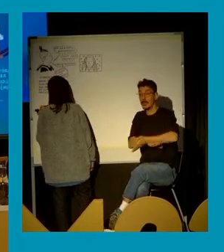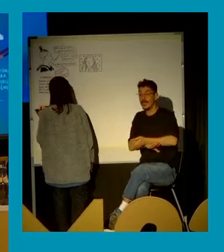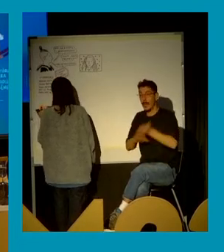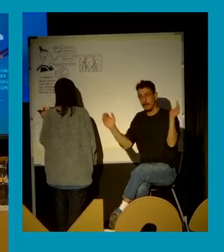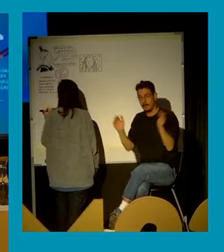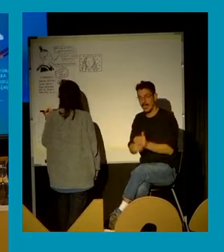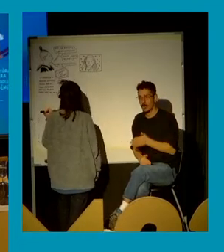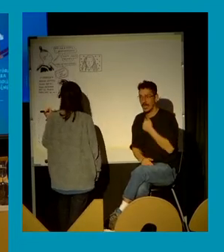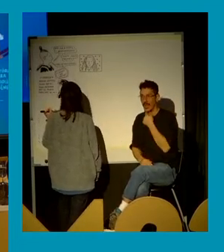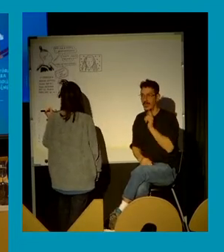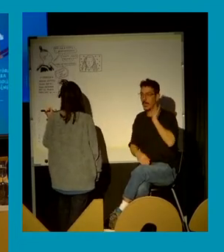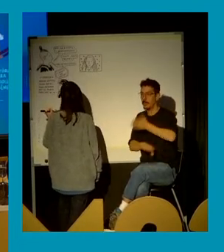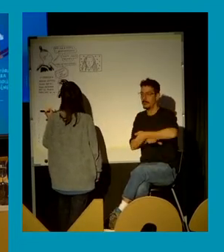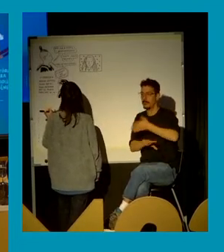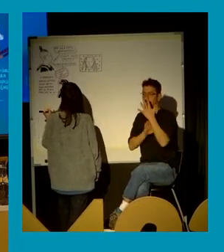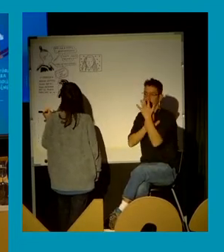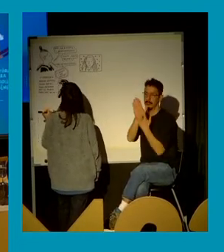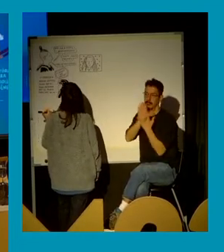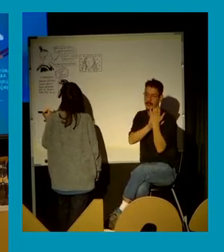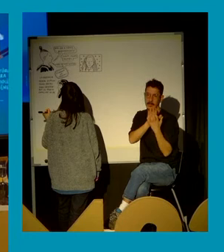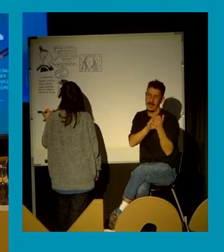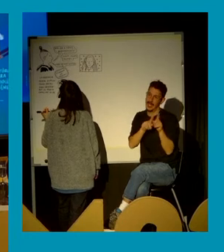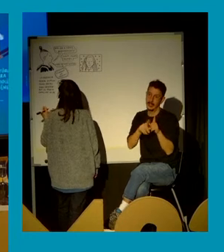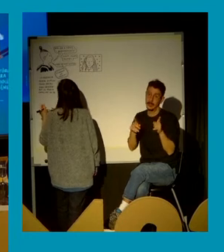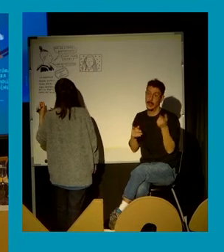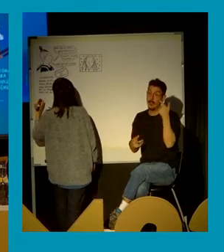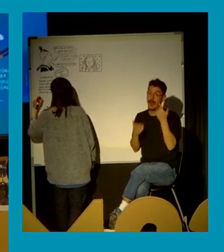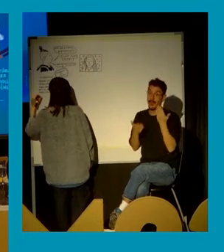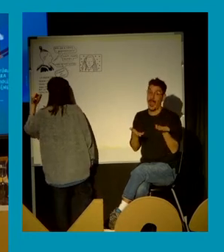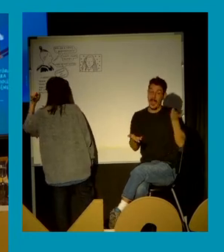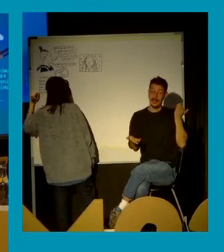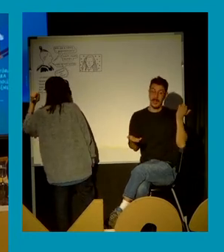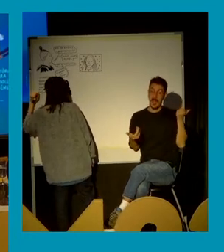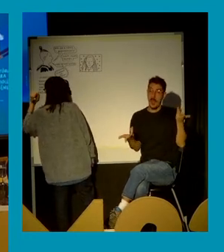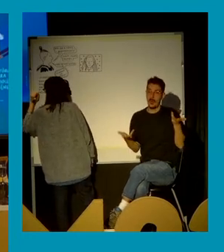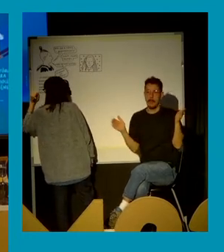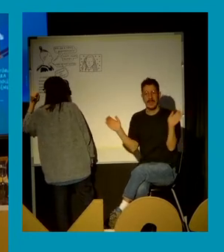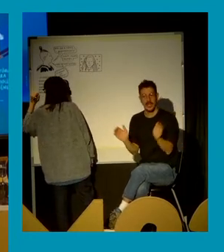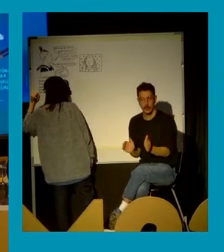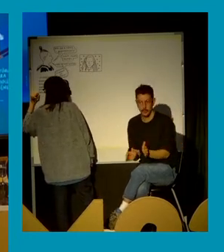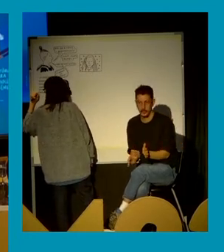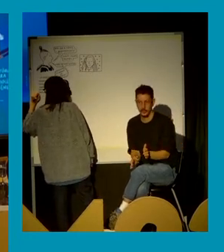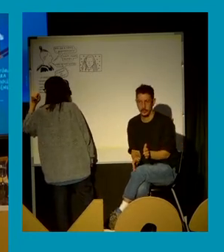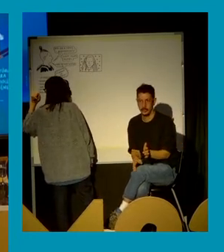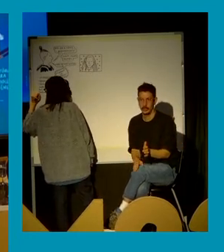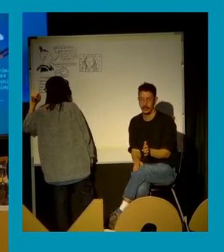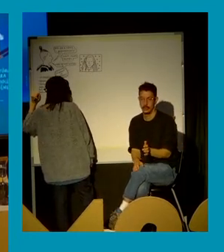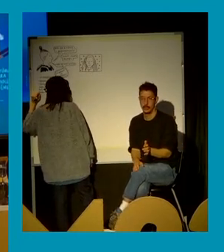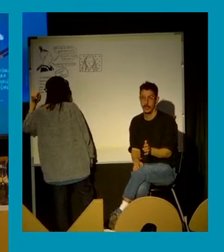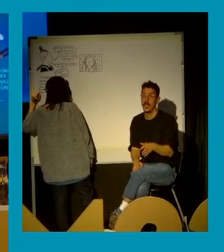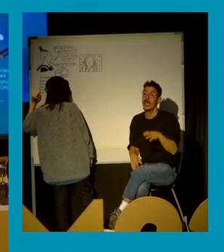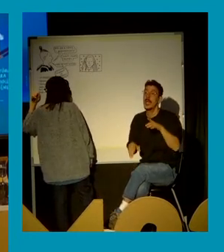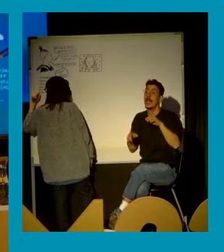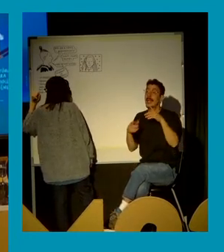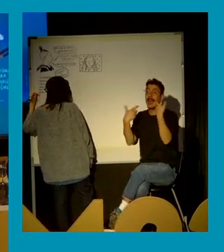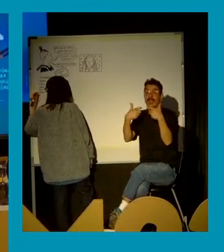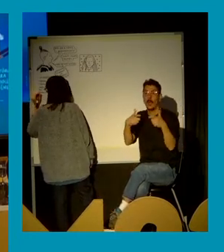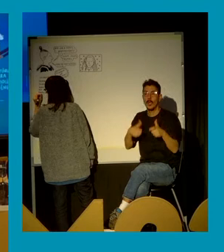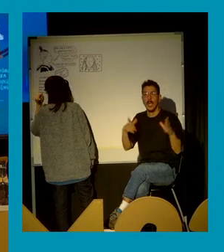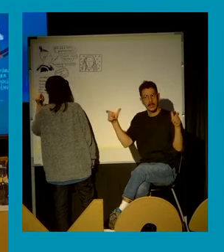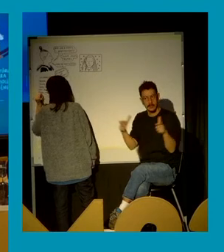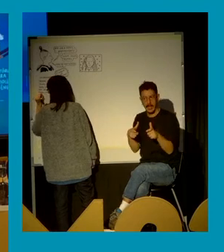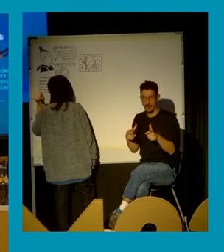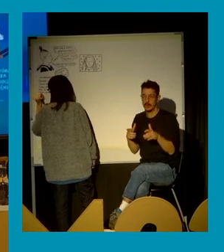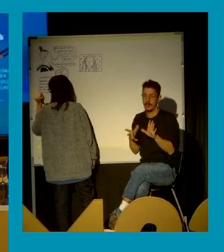aún a las categorías, pero las penas son inferiores a las que teníamos antes. Pero esto no es un tema de que lo pone la ley o no lo pone la ley, simplemente